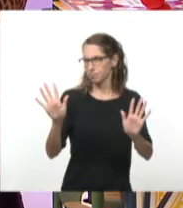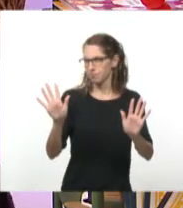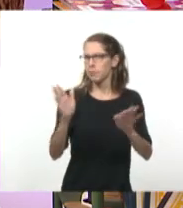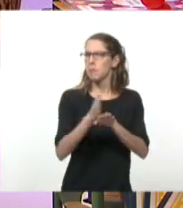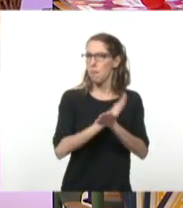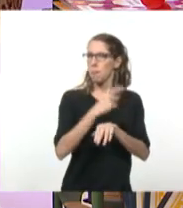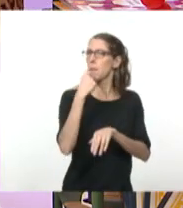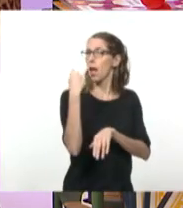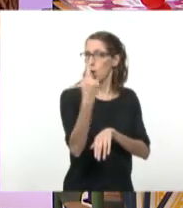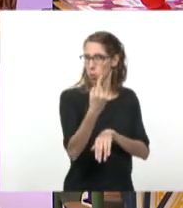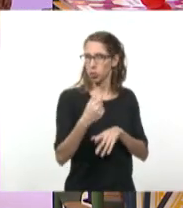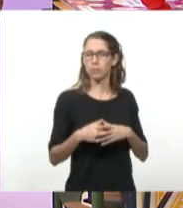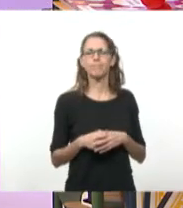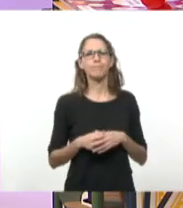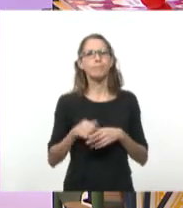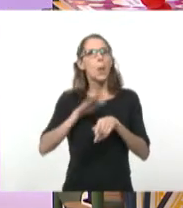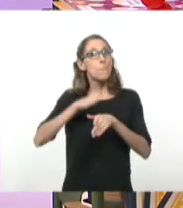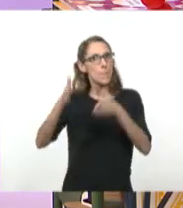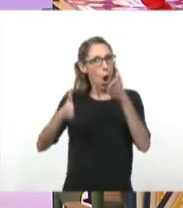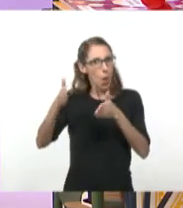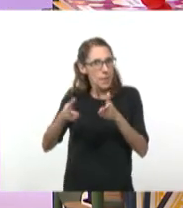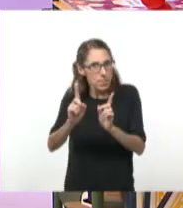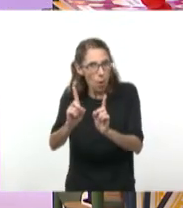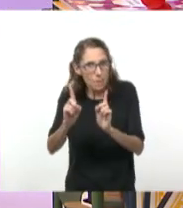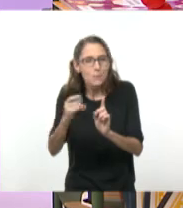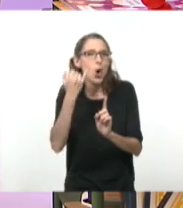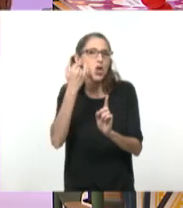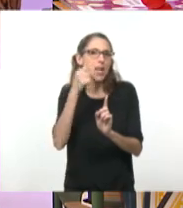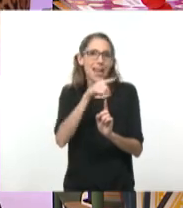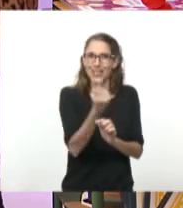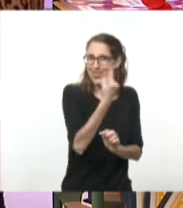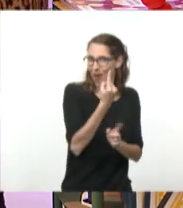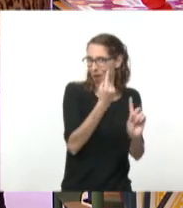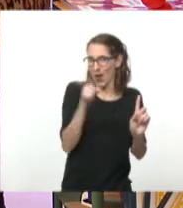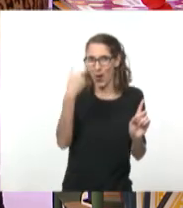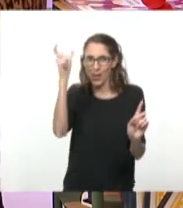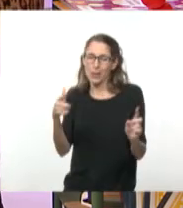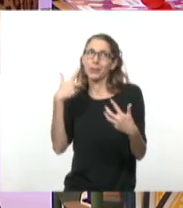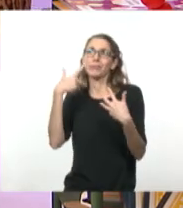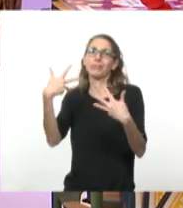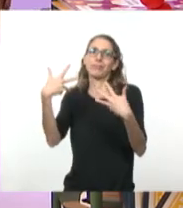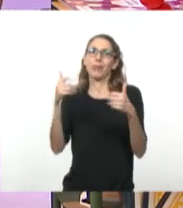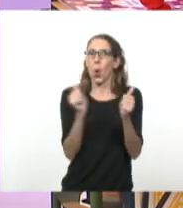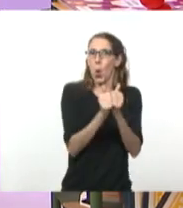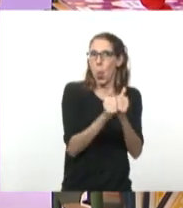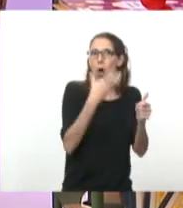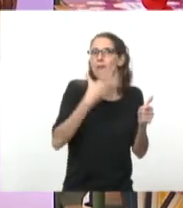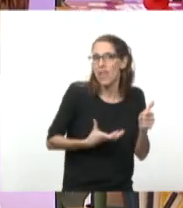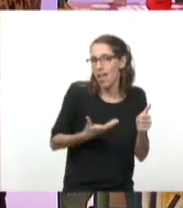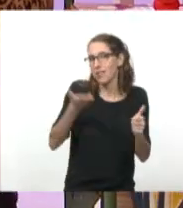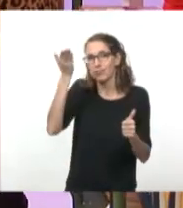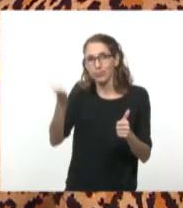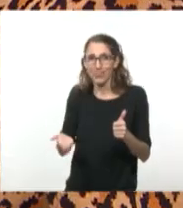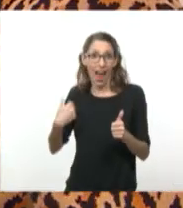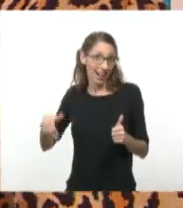pregunta. Ahí ya está presente otro de los personajes emblemáticos que desembarca con Fidel, que es un